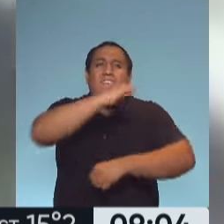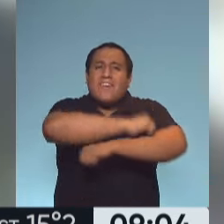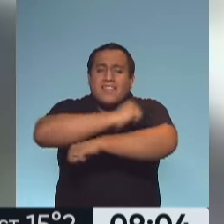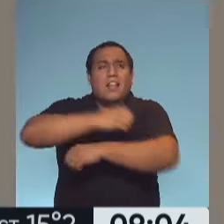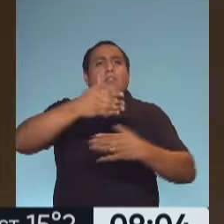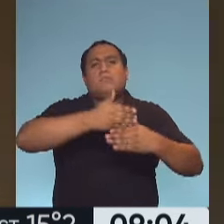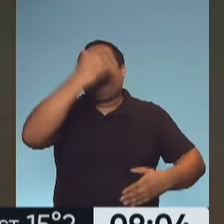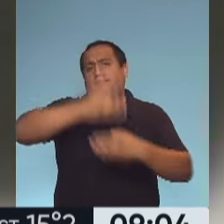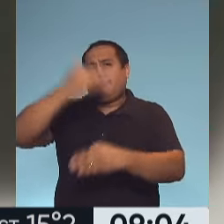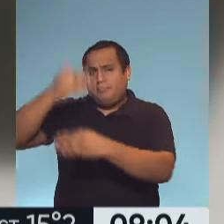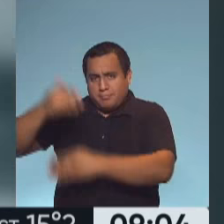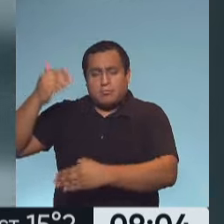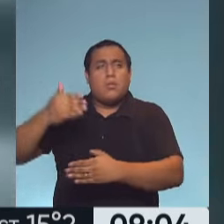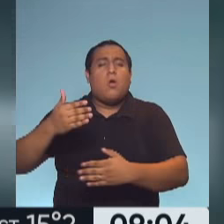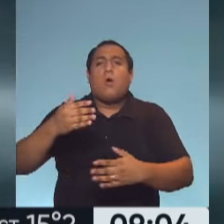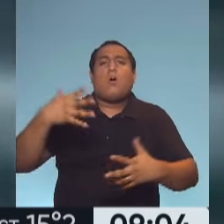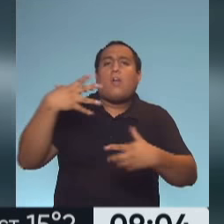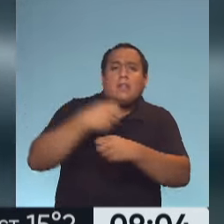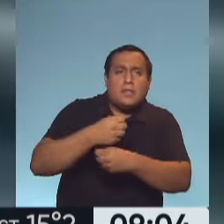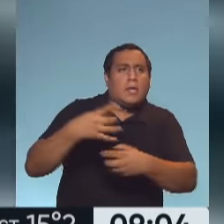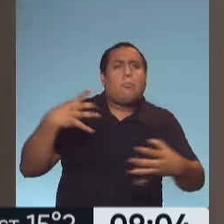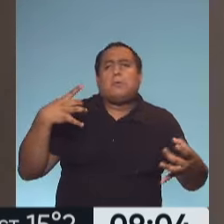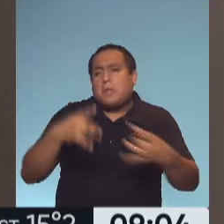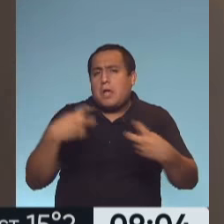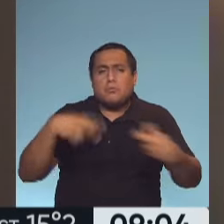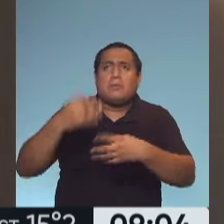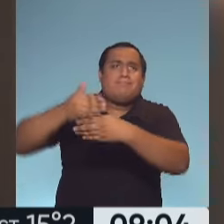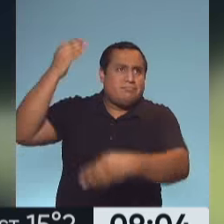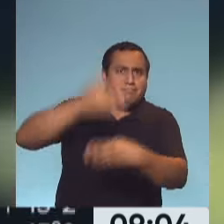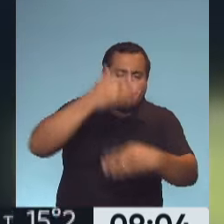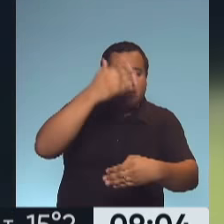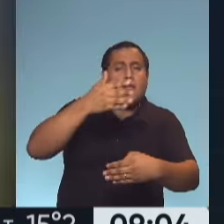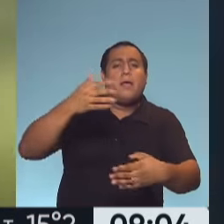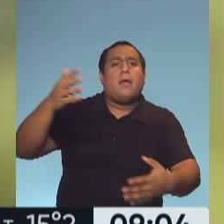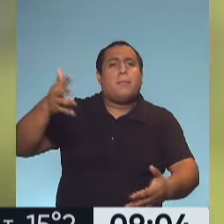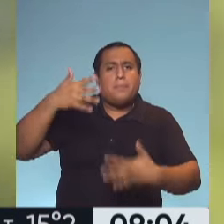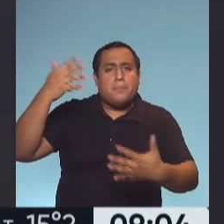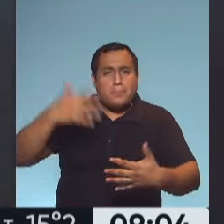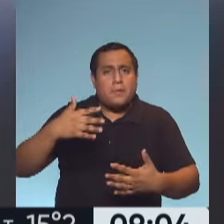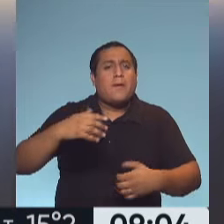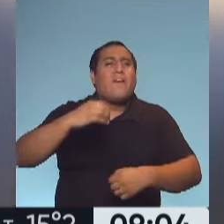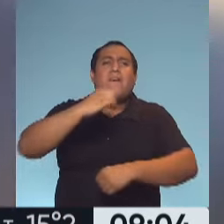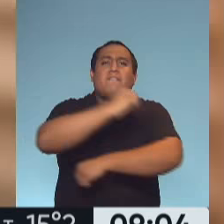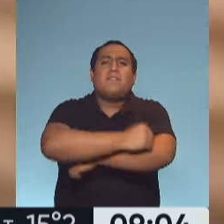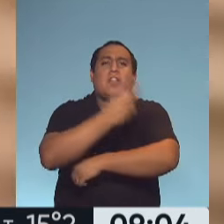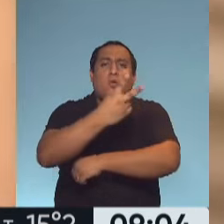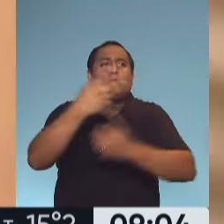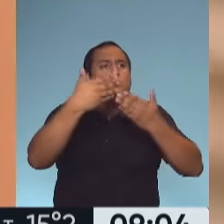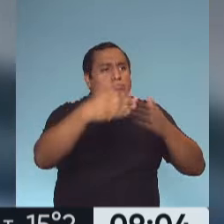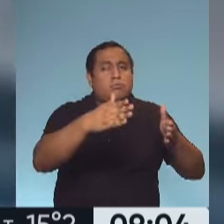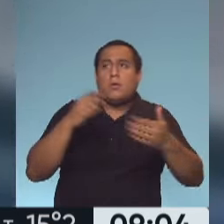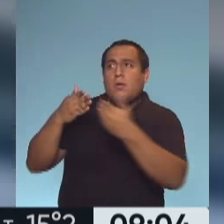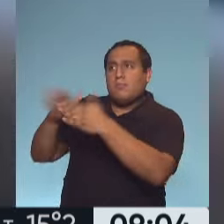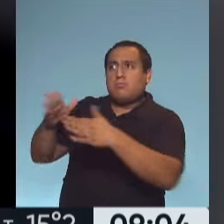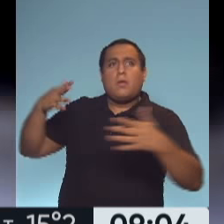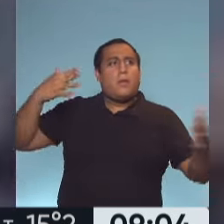que seguir teniendo la ventana del transporte público abierto y de las oficinas también. Dos ventanas, idealmente, en forma cruzada, digamos, para que el